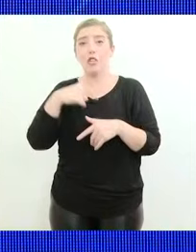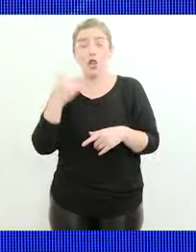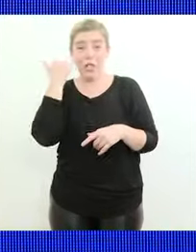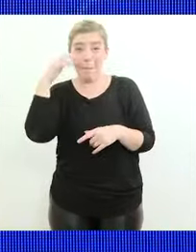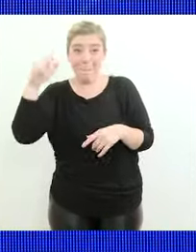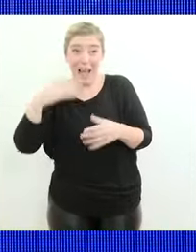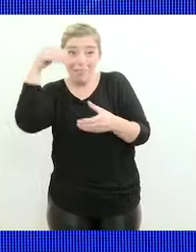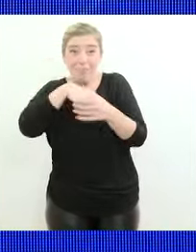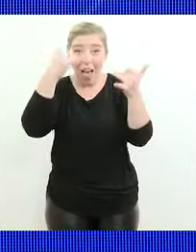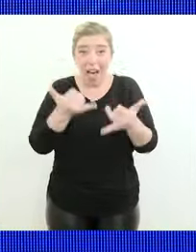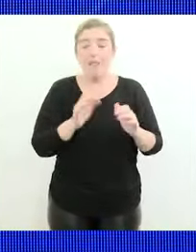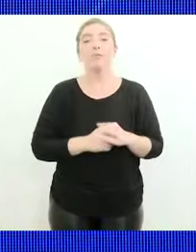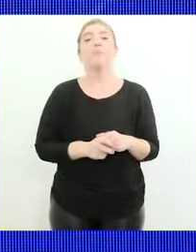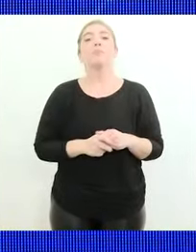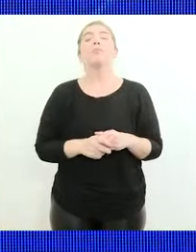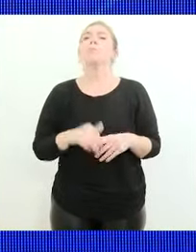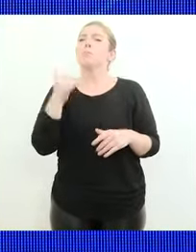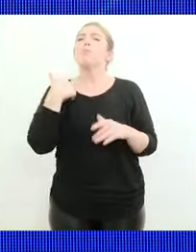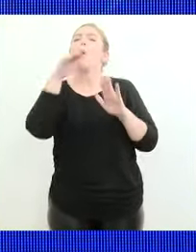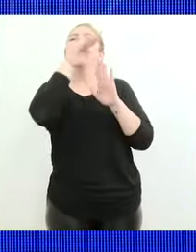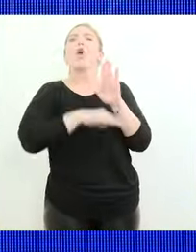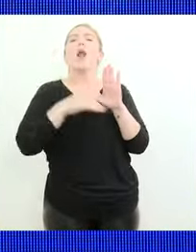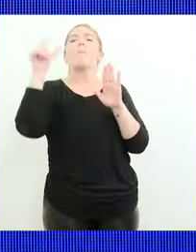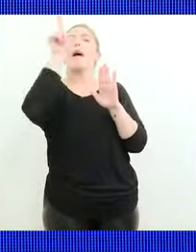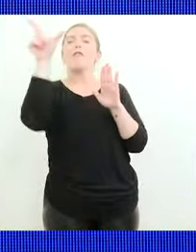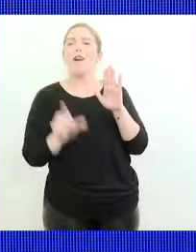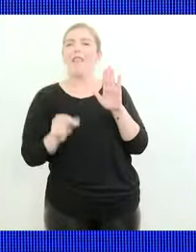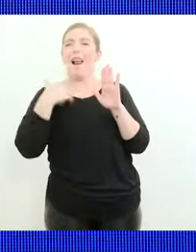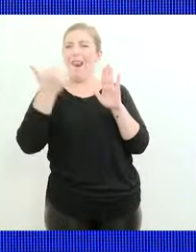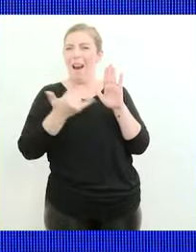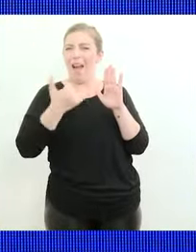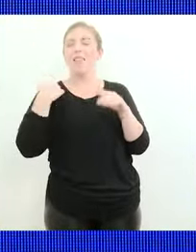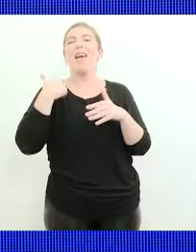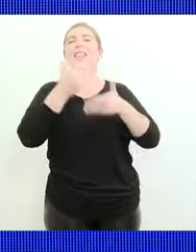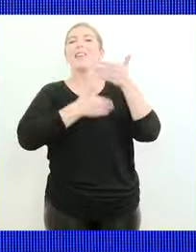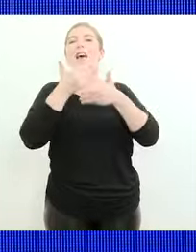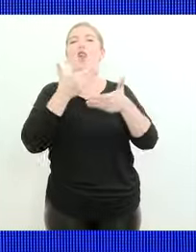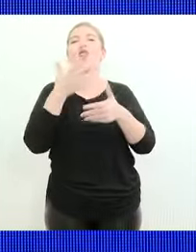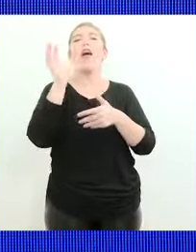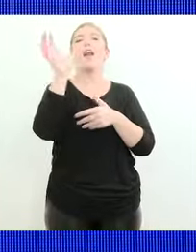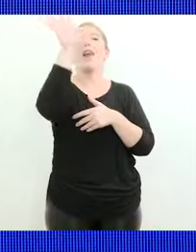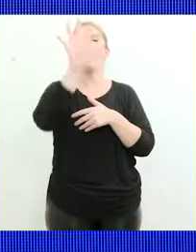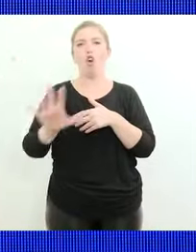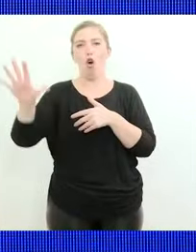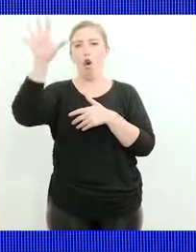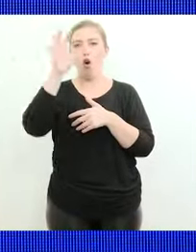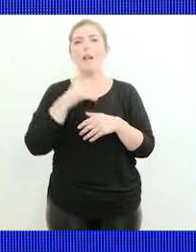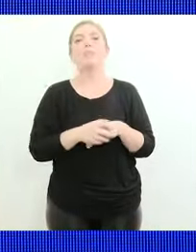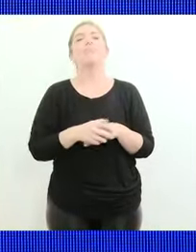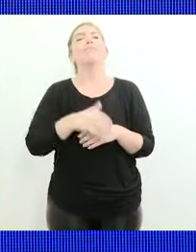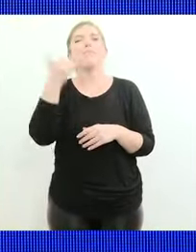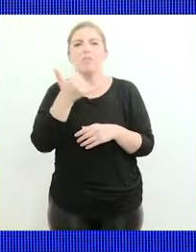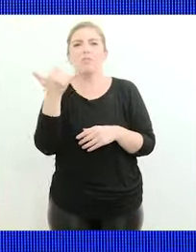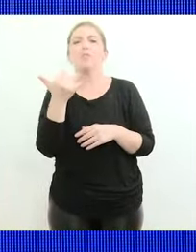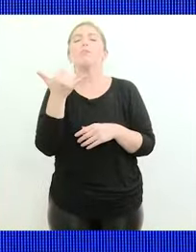Hay un programa que es el Programa Federal de Desarrollo de las Regiones, que tiene previstos varios